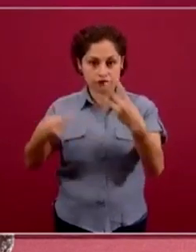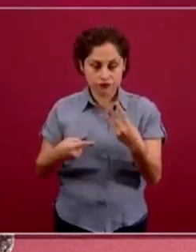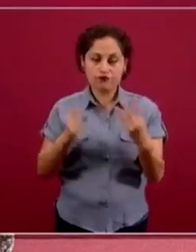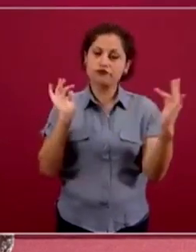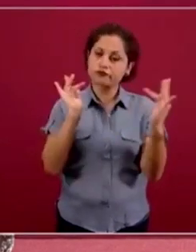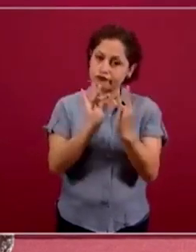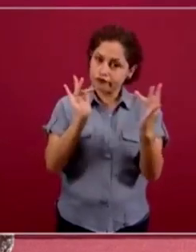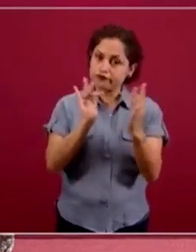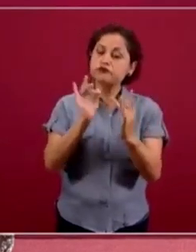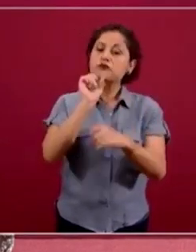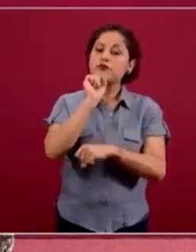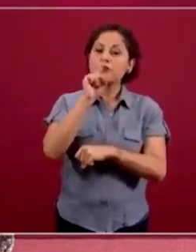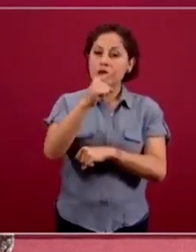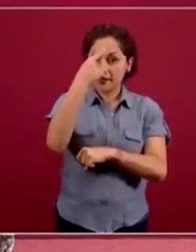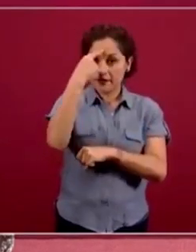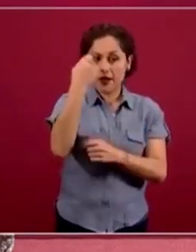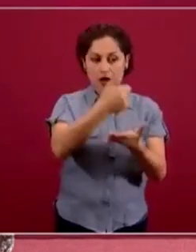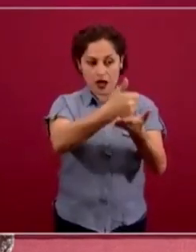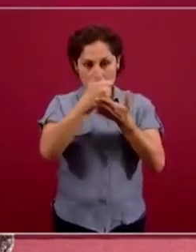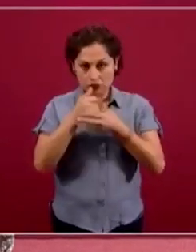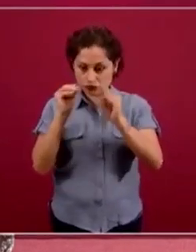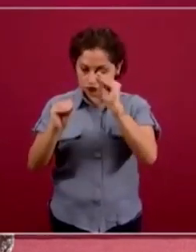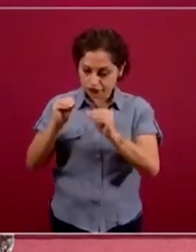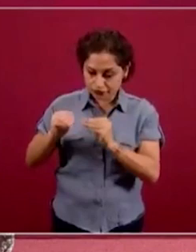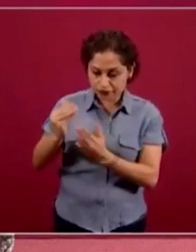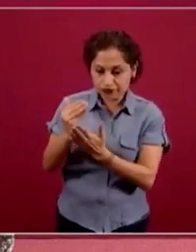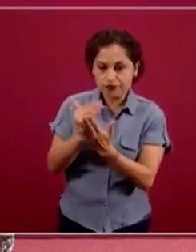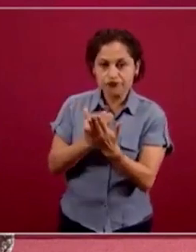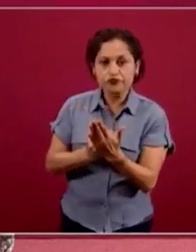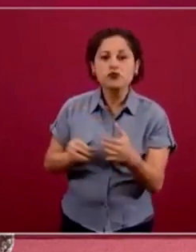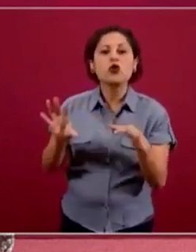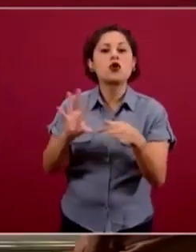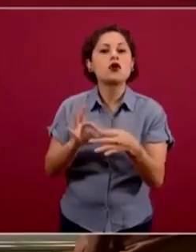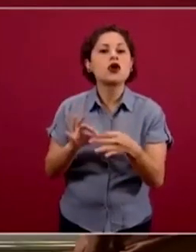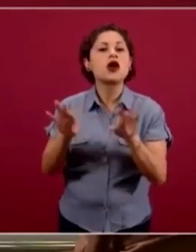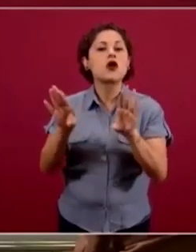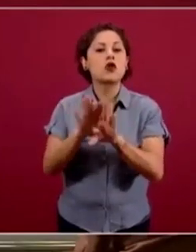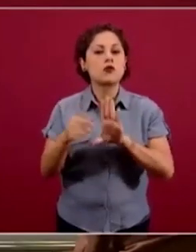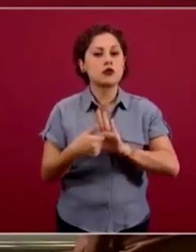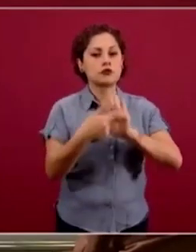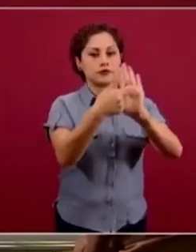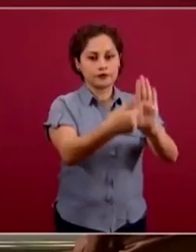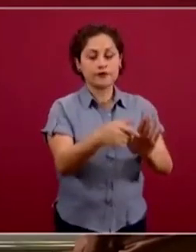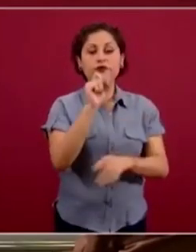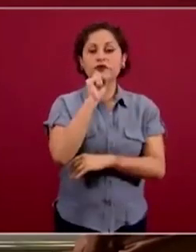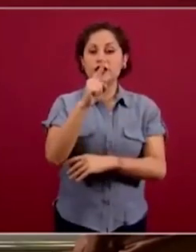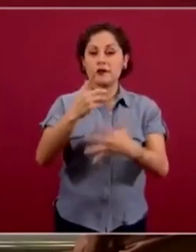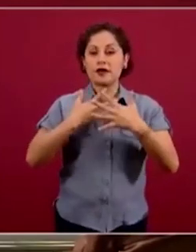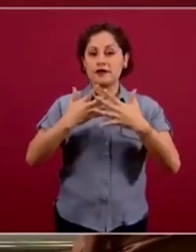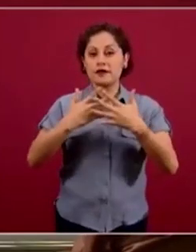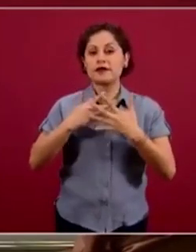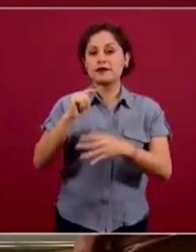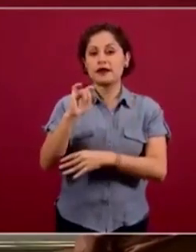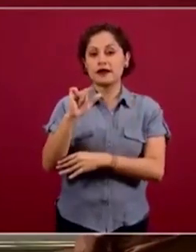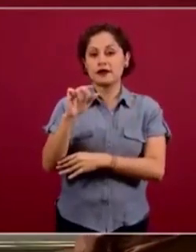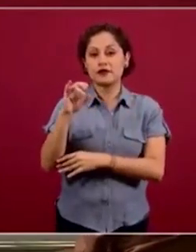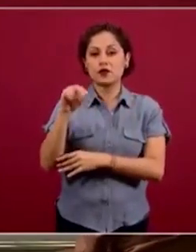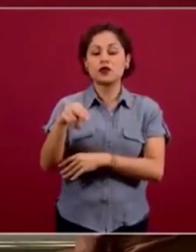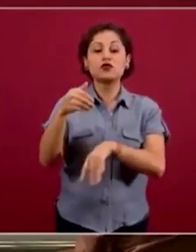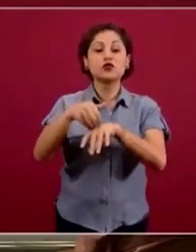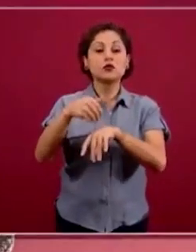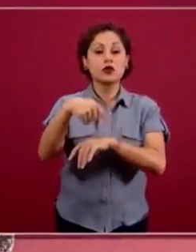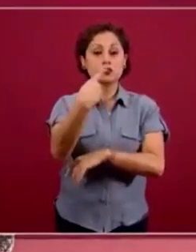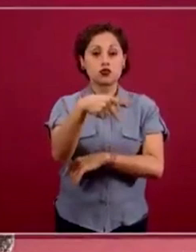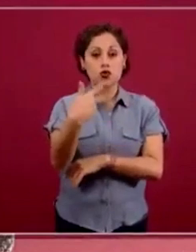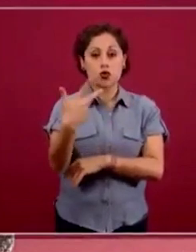lanzar esta guía. Y a través de Fundación Teletón, el número telefónico, por ejemplo, 800 Teletón va a estar